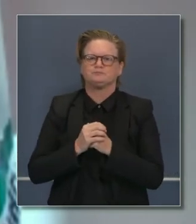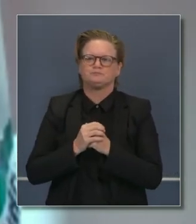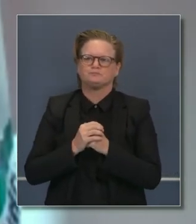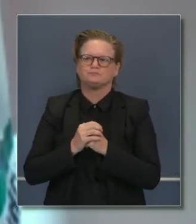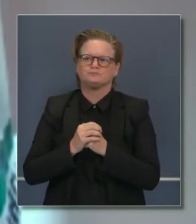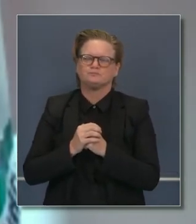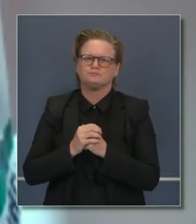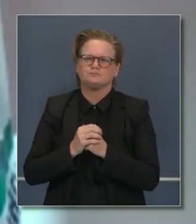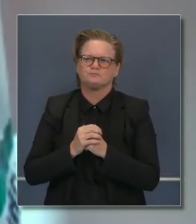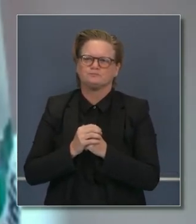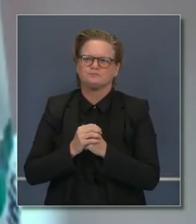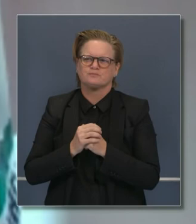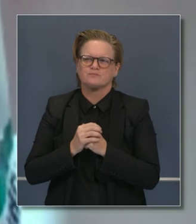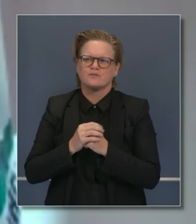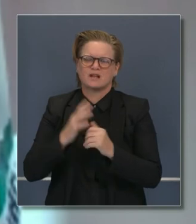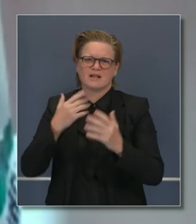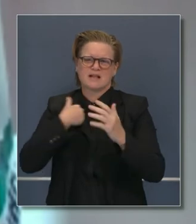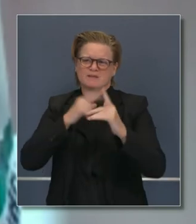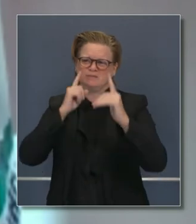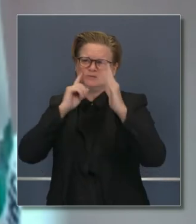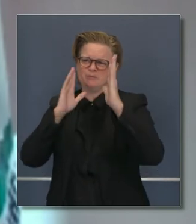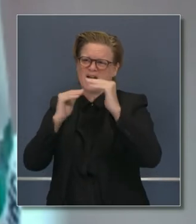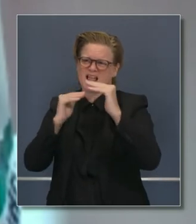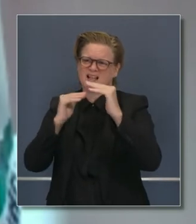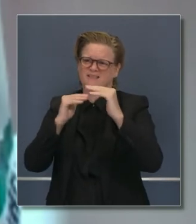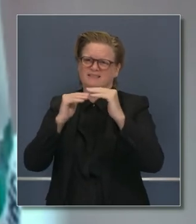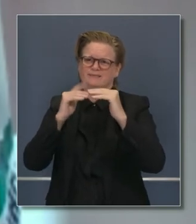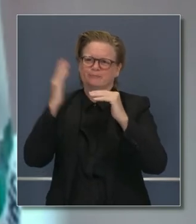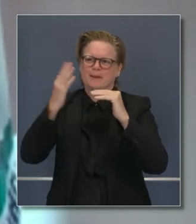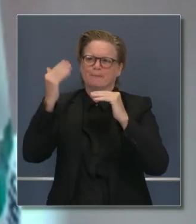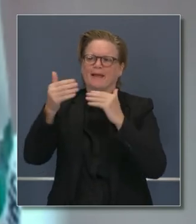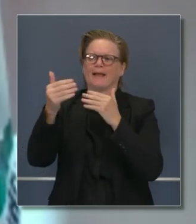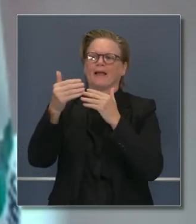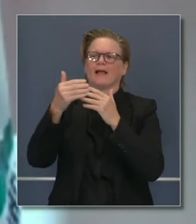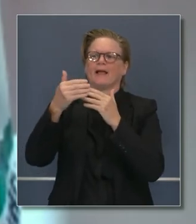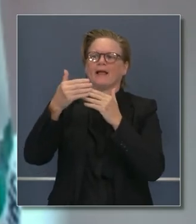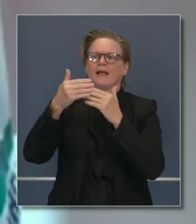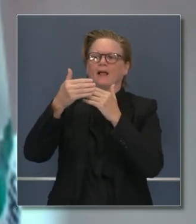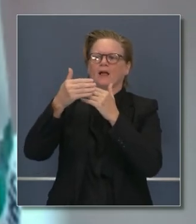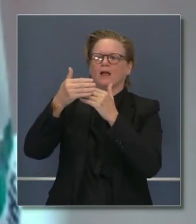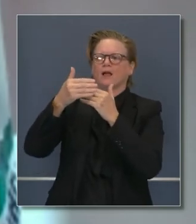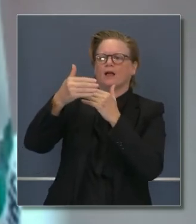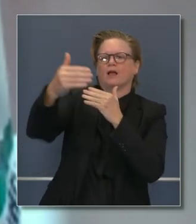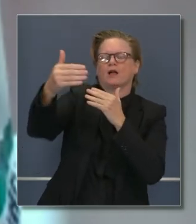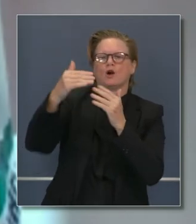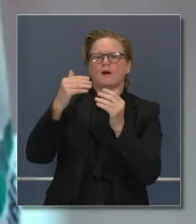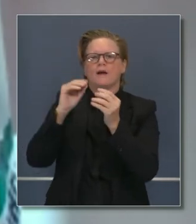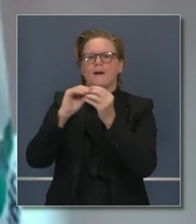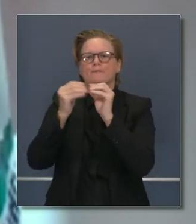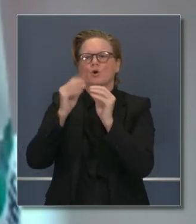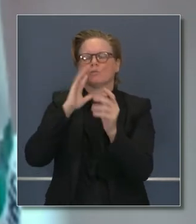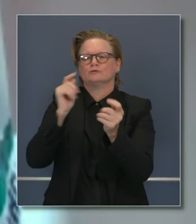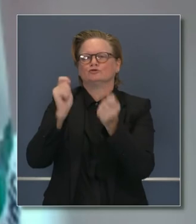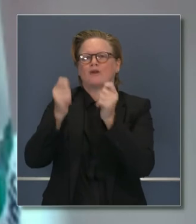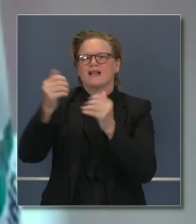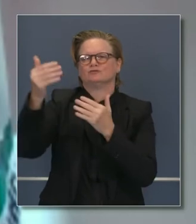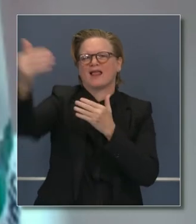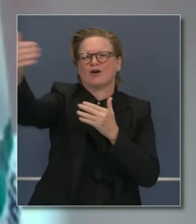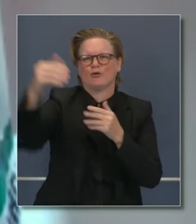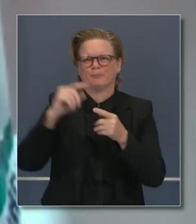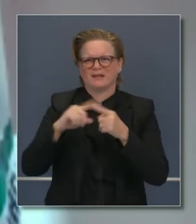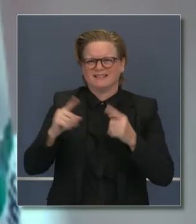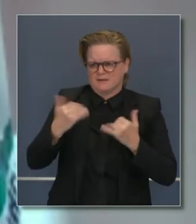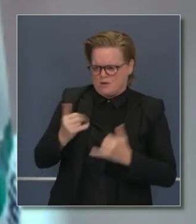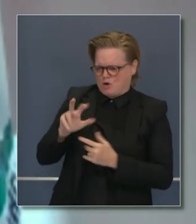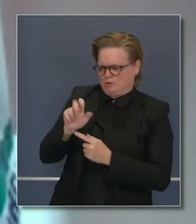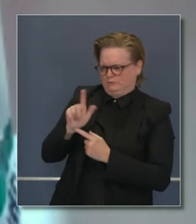también estamos preparados para ellos. De hecho, esperamos que estos cálculos pueden cambiar en las semanas por venir, pero